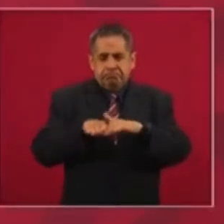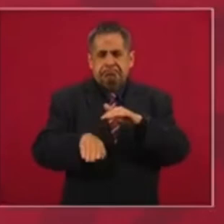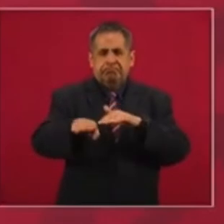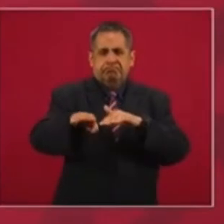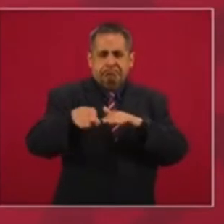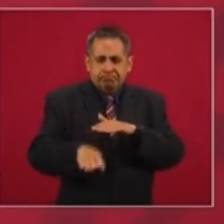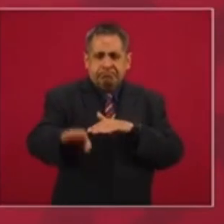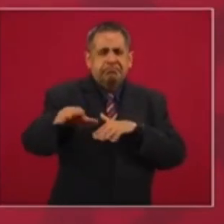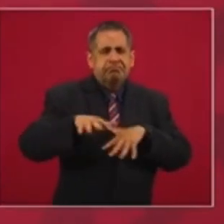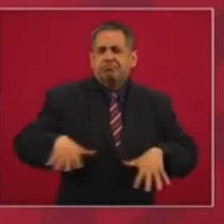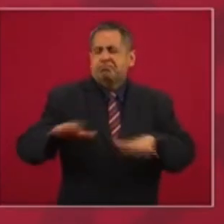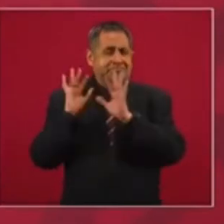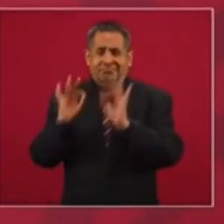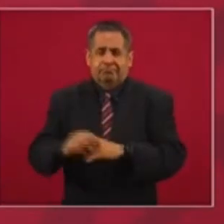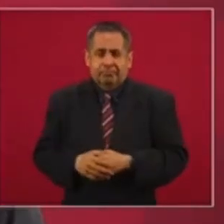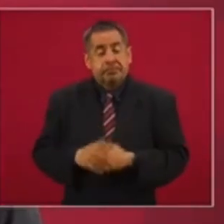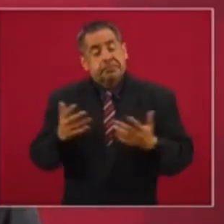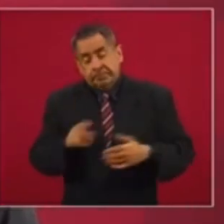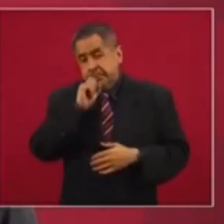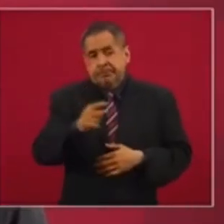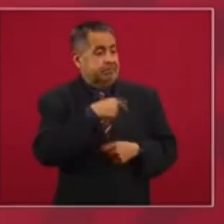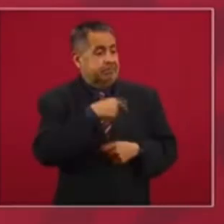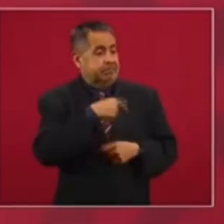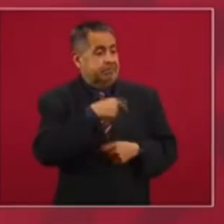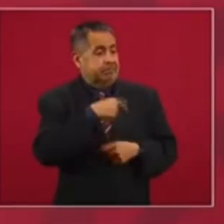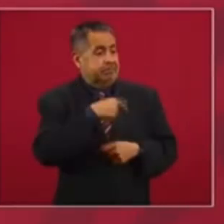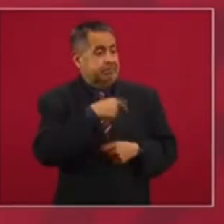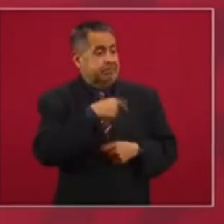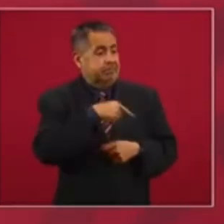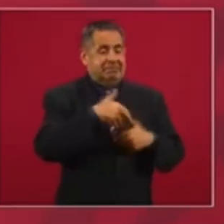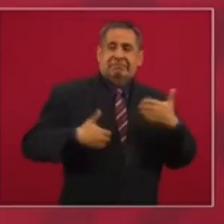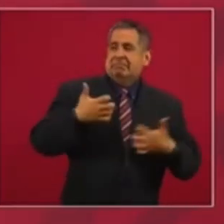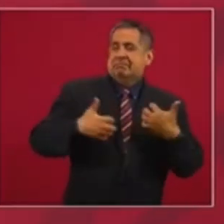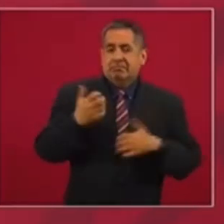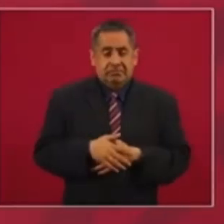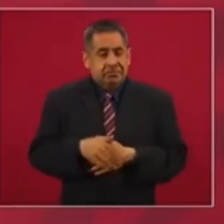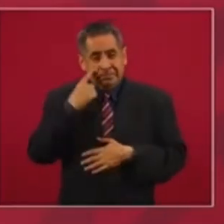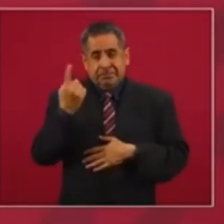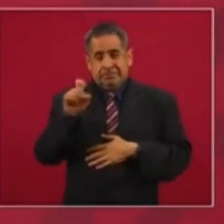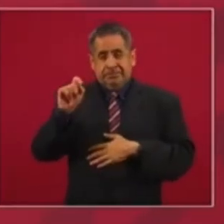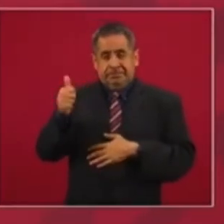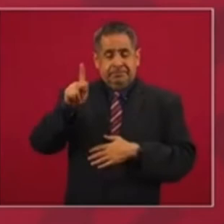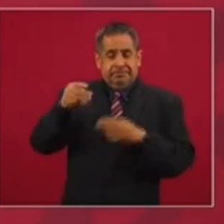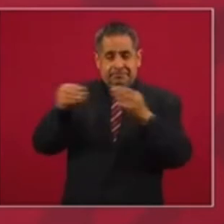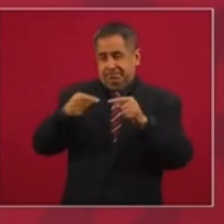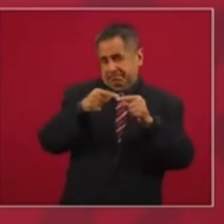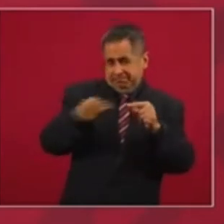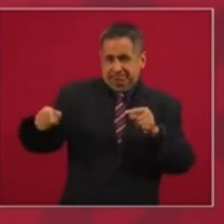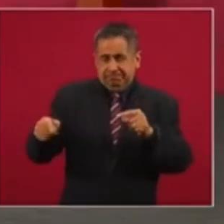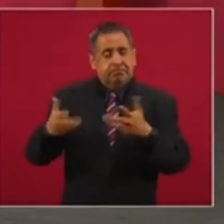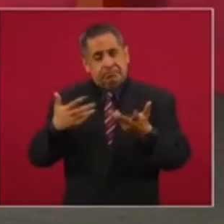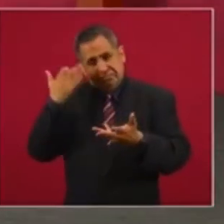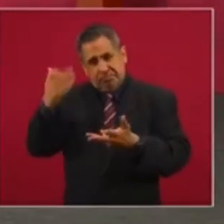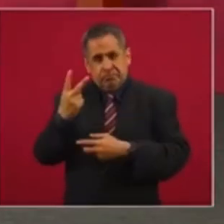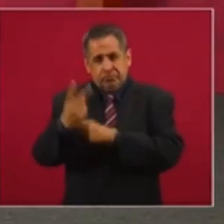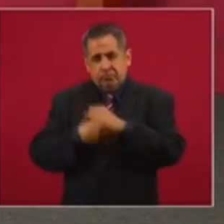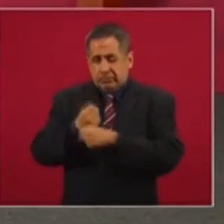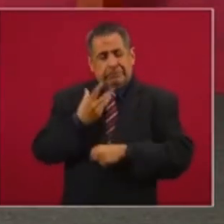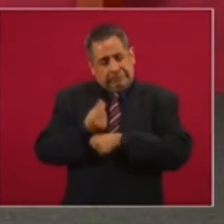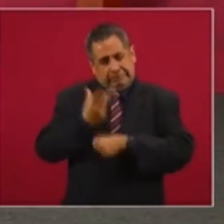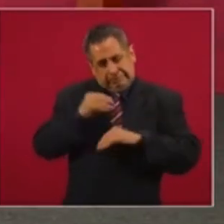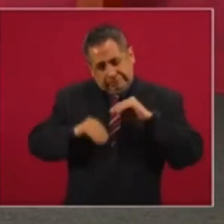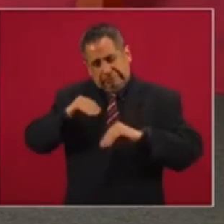también ofrezco disculpas por las molestias que van a causar las obras. Porque son 126 kilómetros aproximadamente y nos va a llevar como dos años